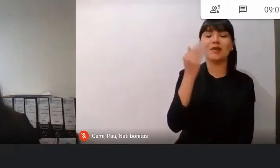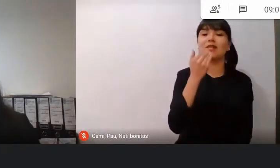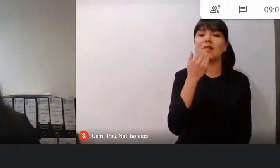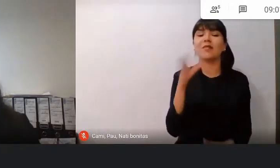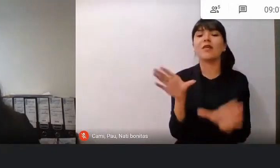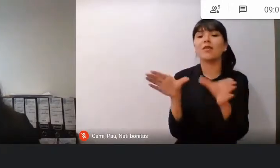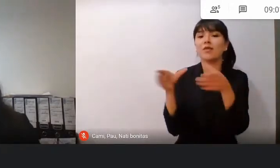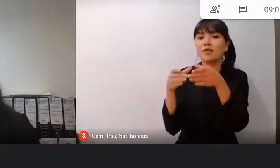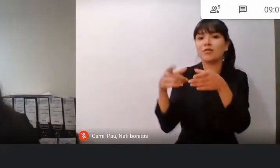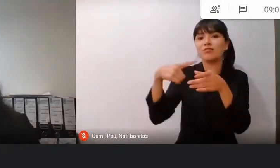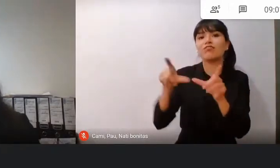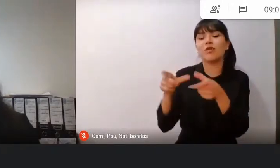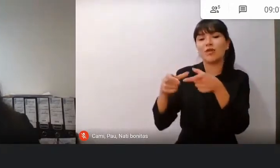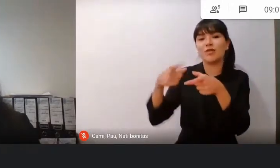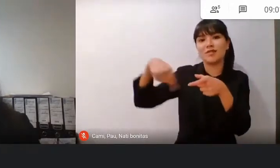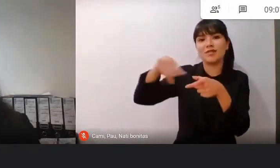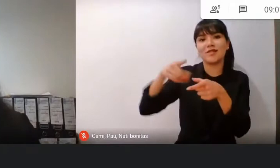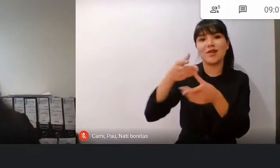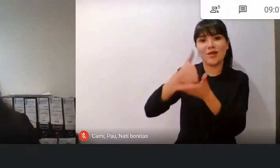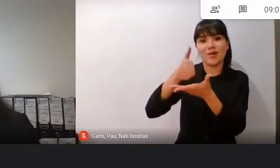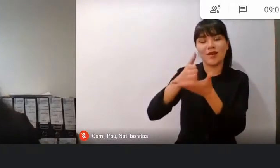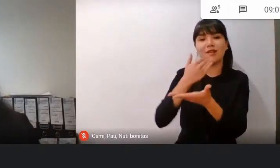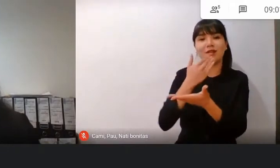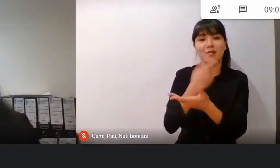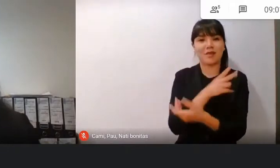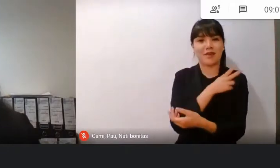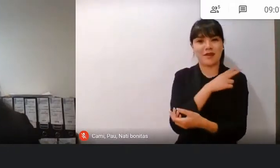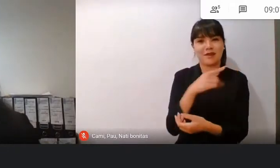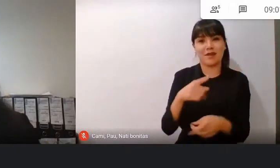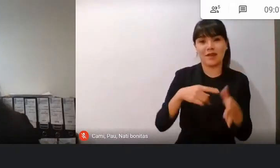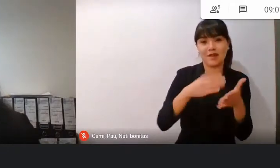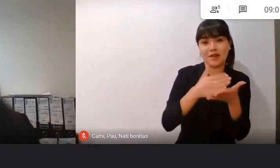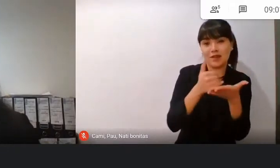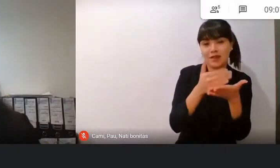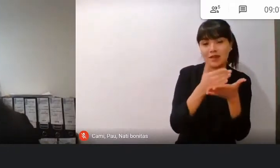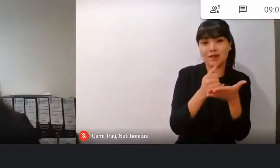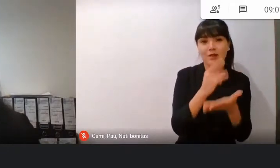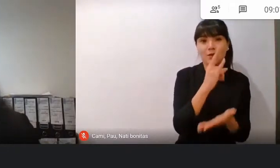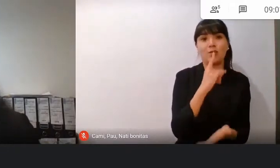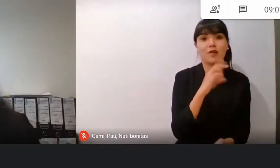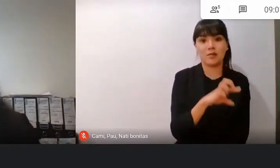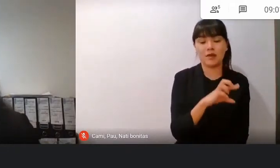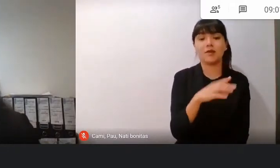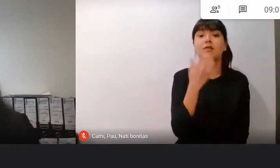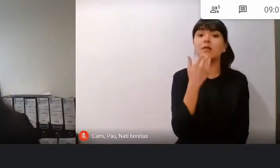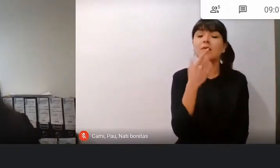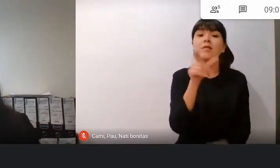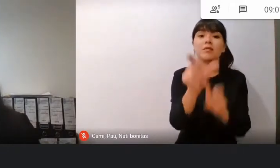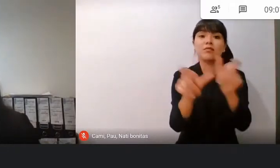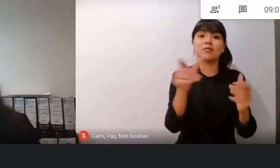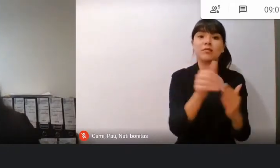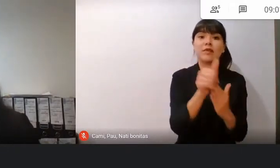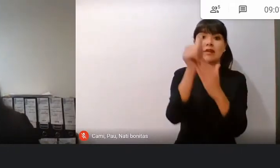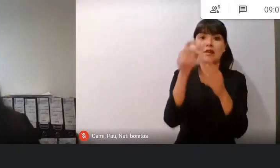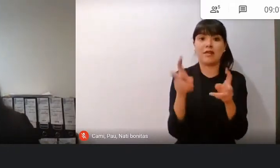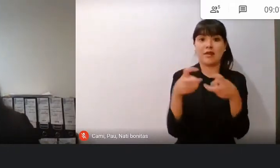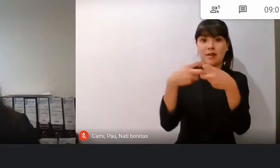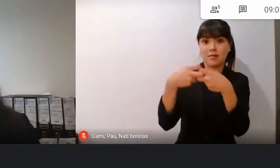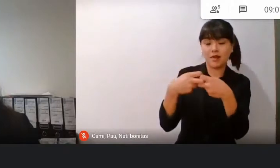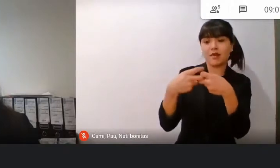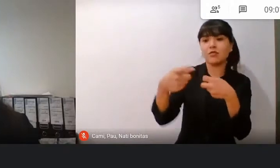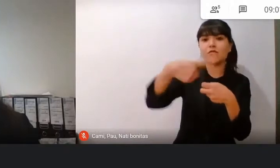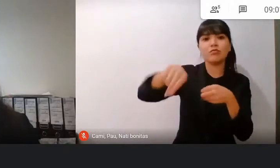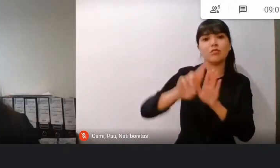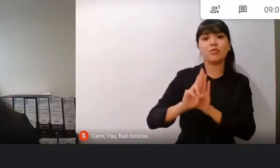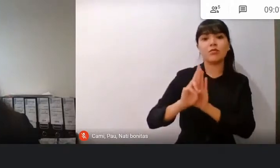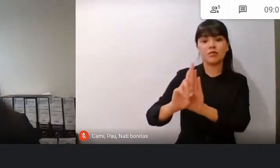escolares y jefes técnicos. También agradecemos la presencia de los dirigentes gremiales y de nuestros representantes del